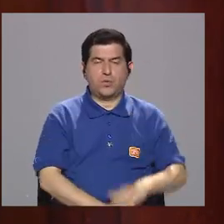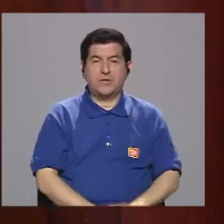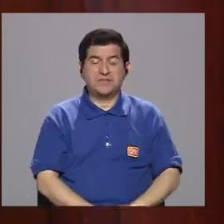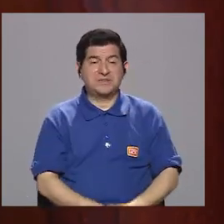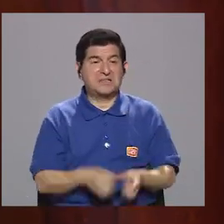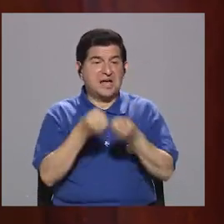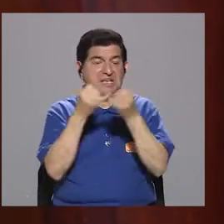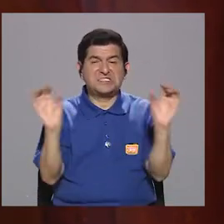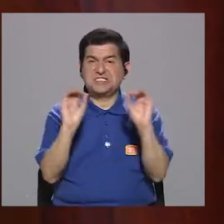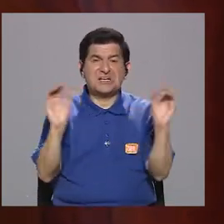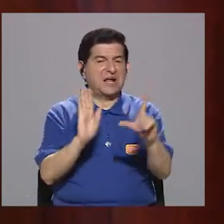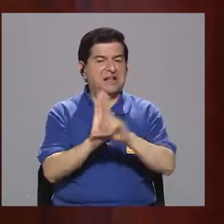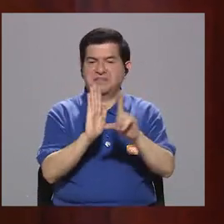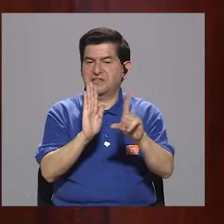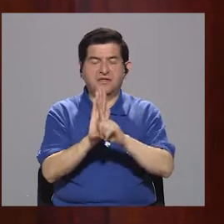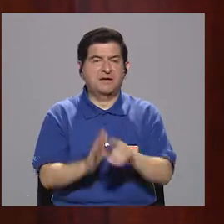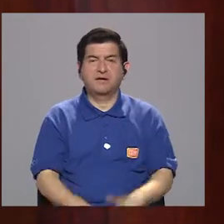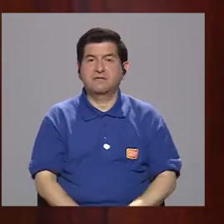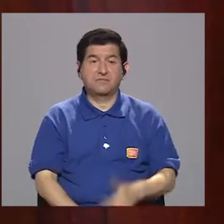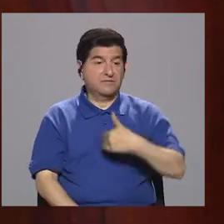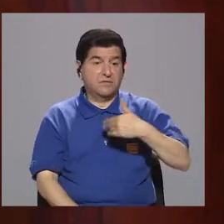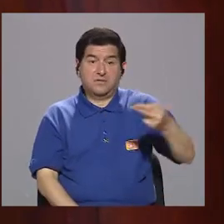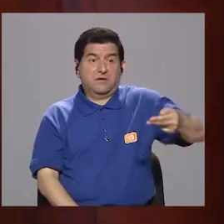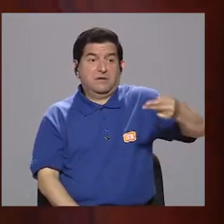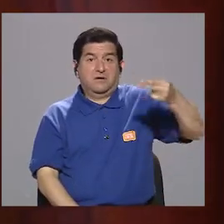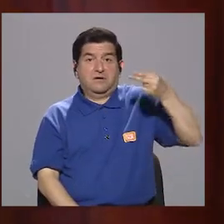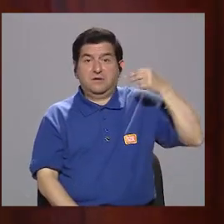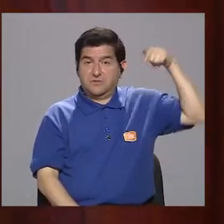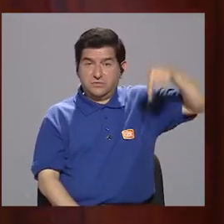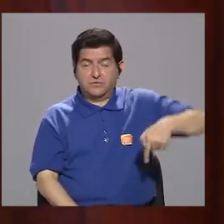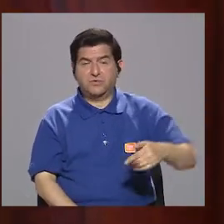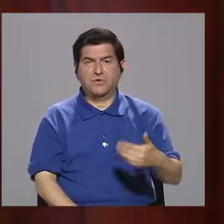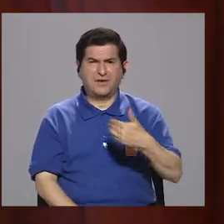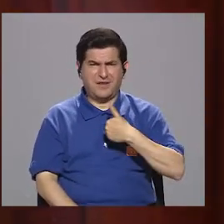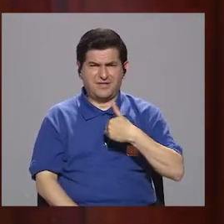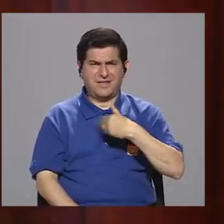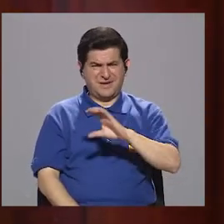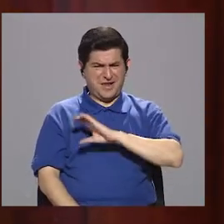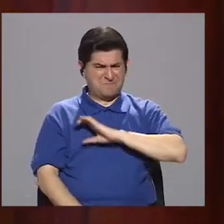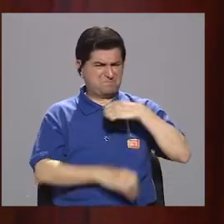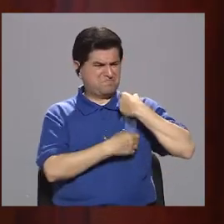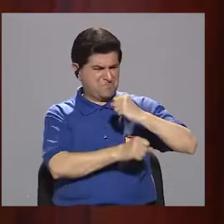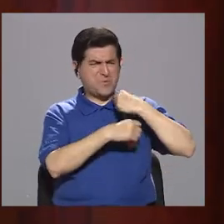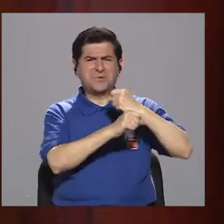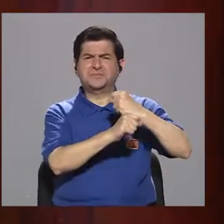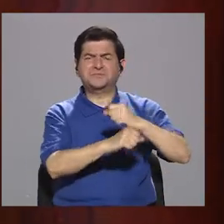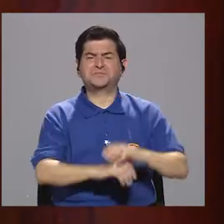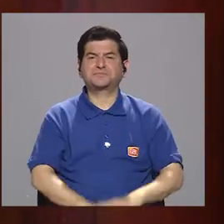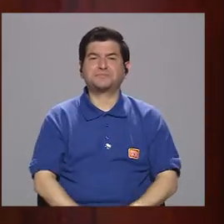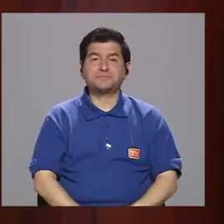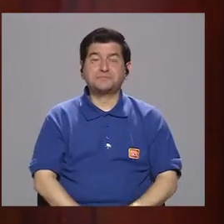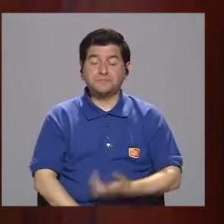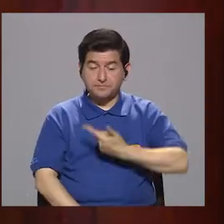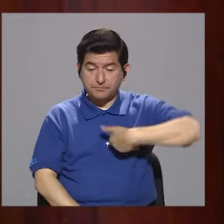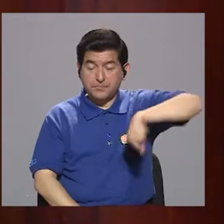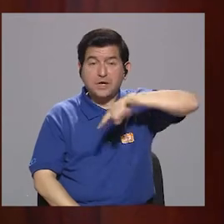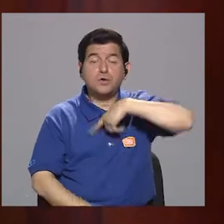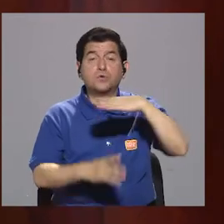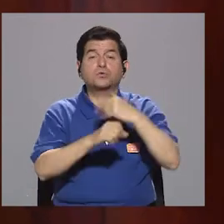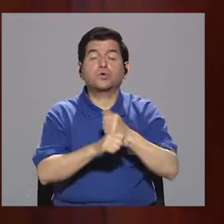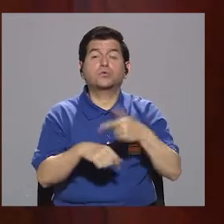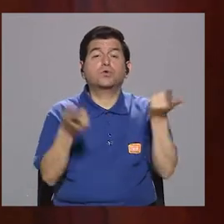casi sin ningún tipo de legislación. había aquí antecedentes para que existiera una policía municipal y la hicimos